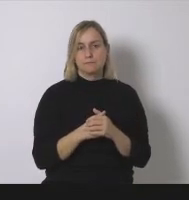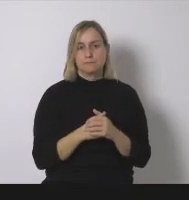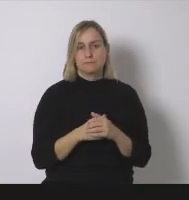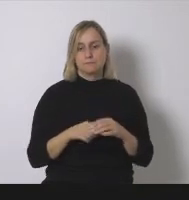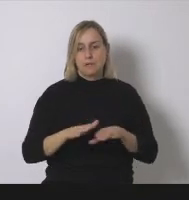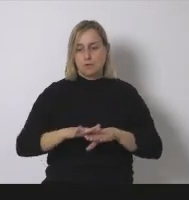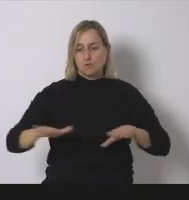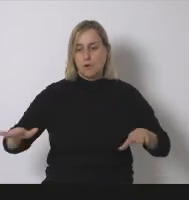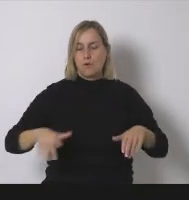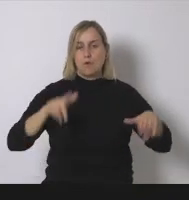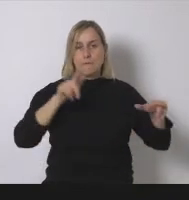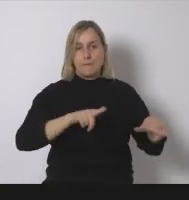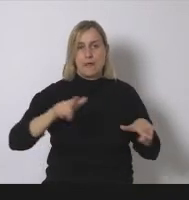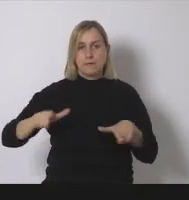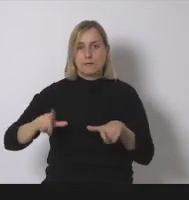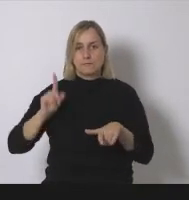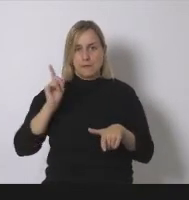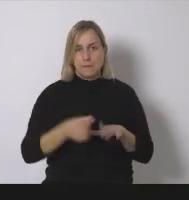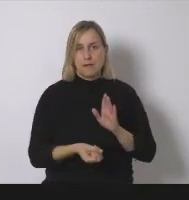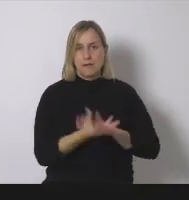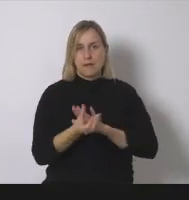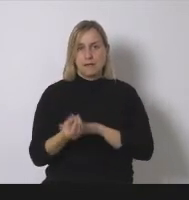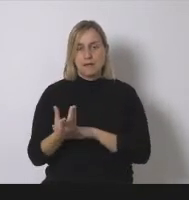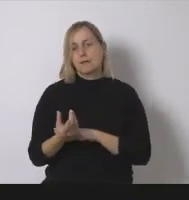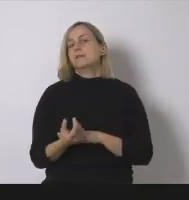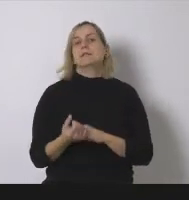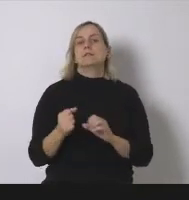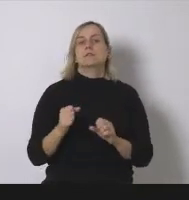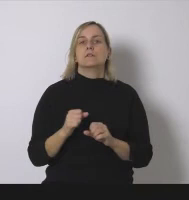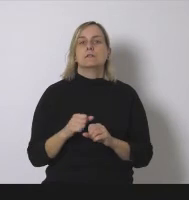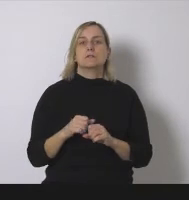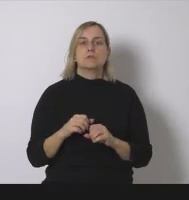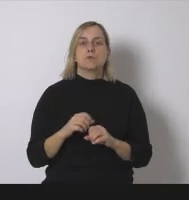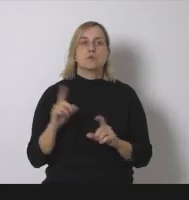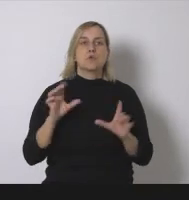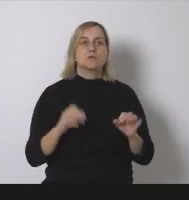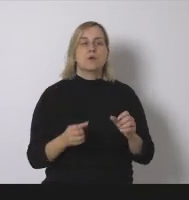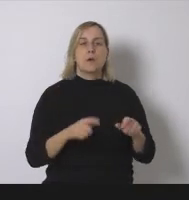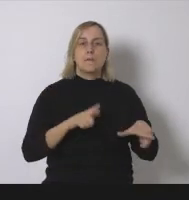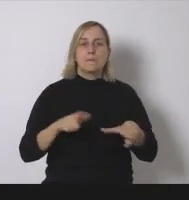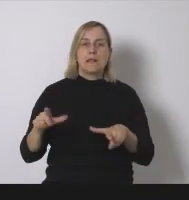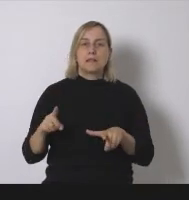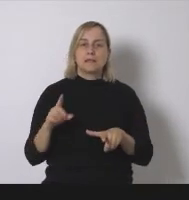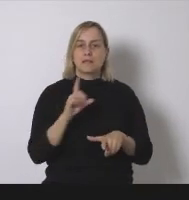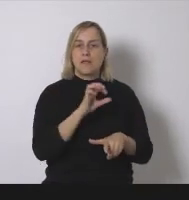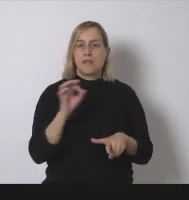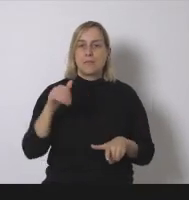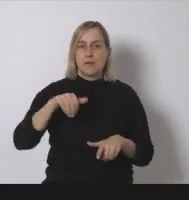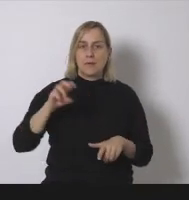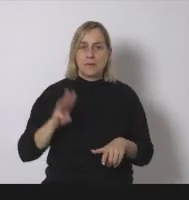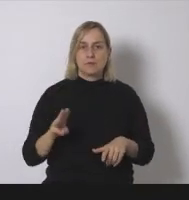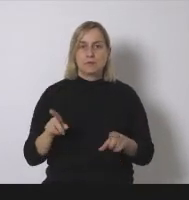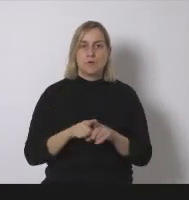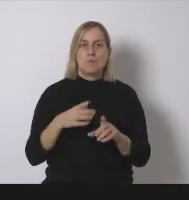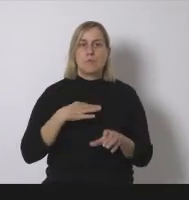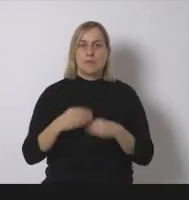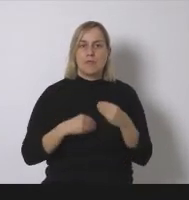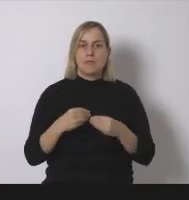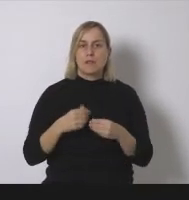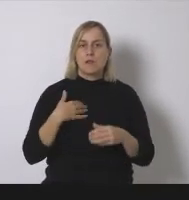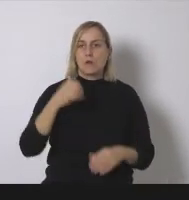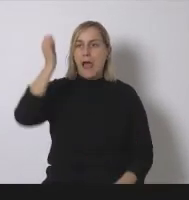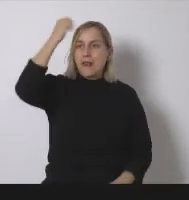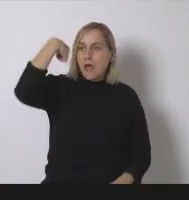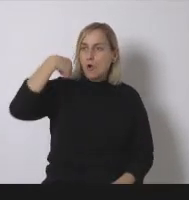obviamente no van a ser plantas de cientos de megavatios como si que se pueden hacer en Aragón o en Murcia o en Extremadura pero ir hacia un modelo de